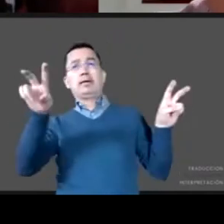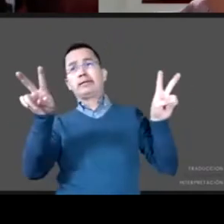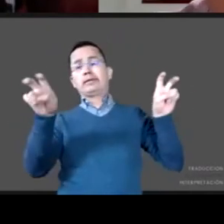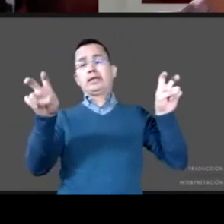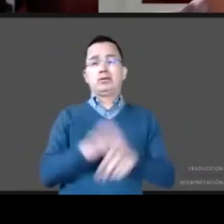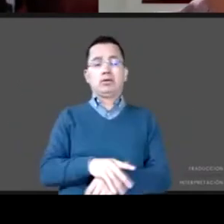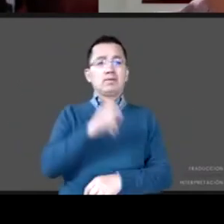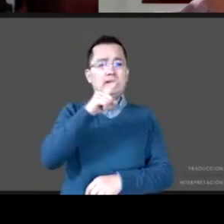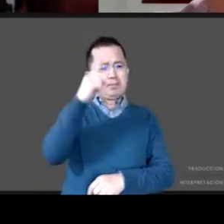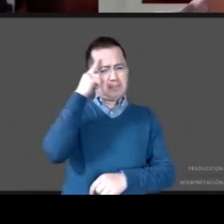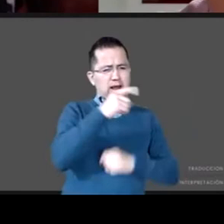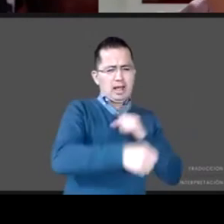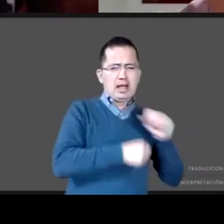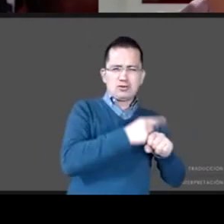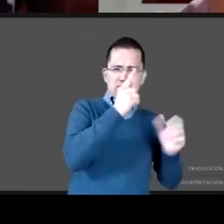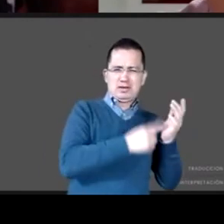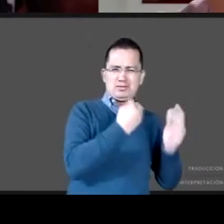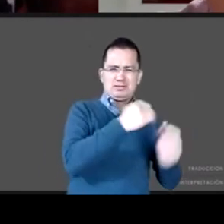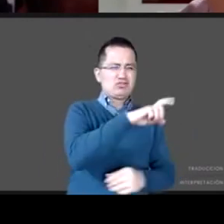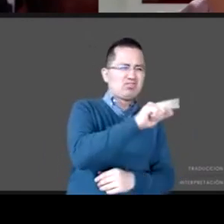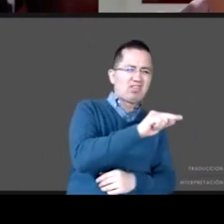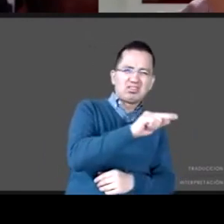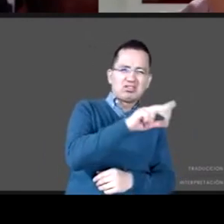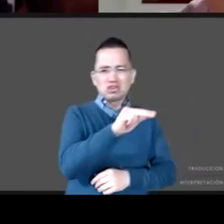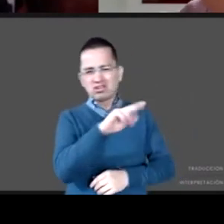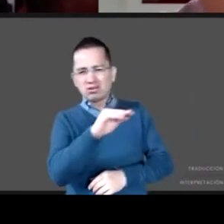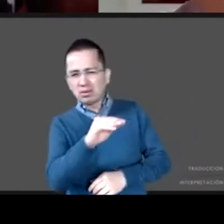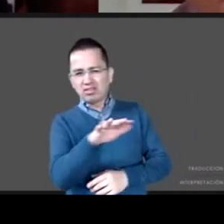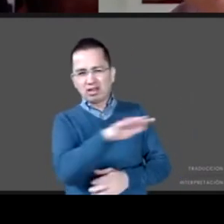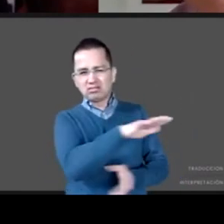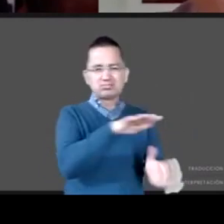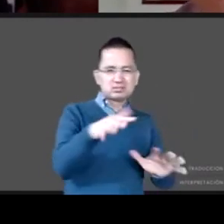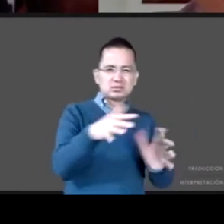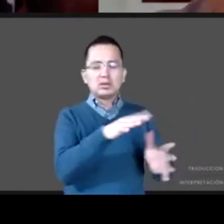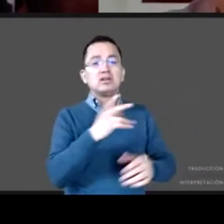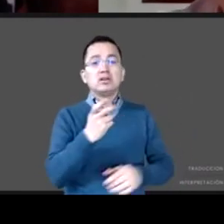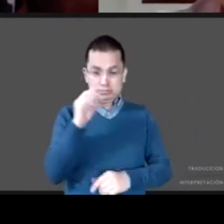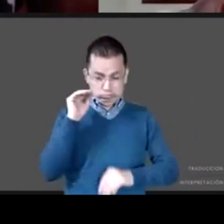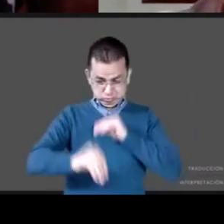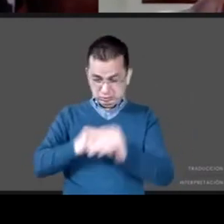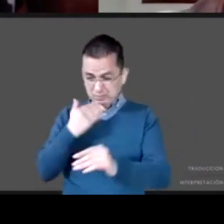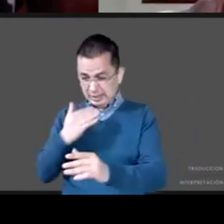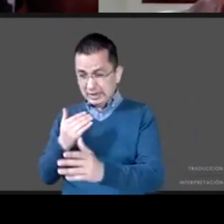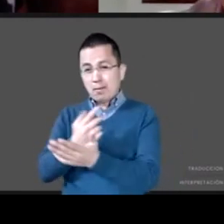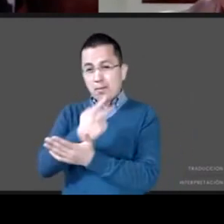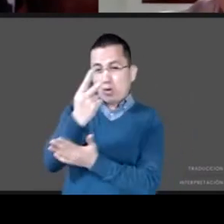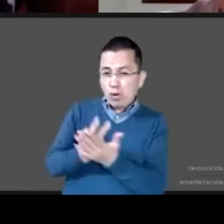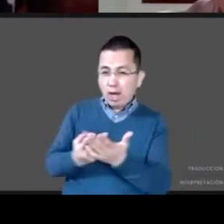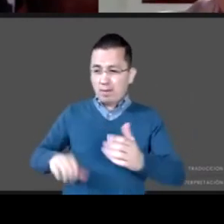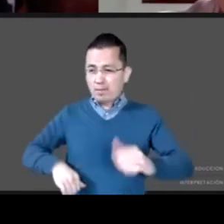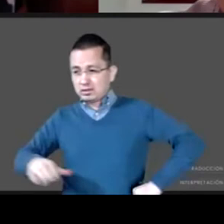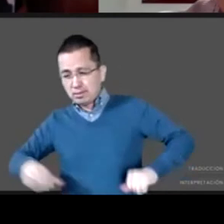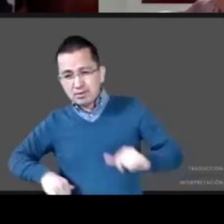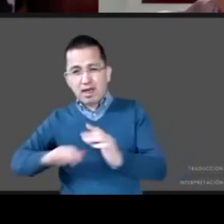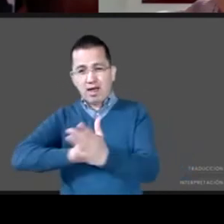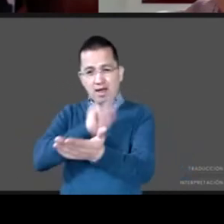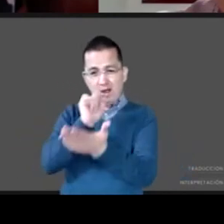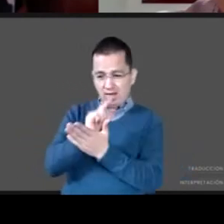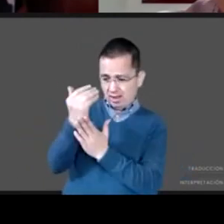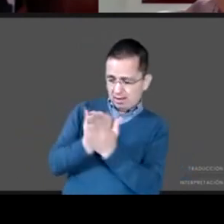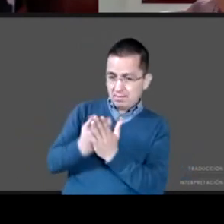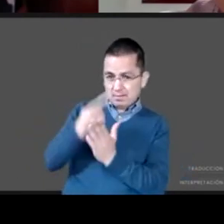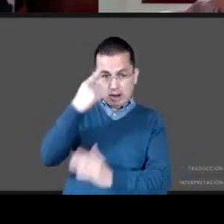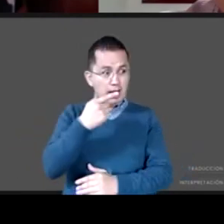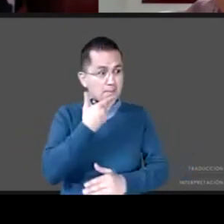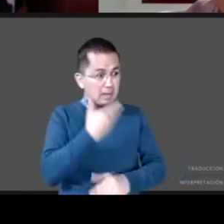80s 90s nunca construyeron políticas públicas para fortalecer a las familias de alguna manera se asumió y después se llaman los 90s